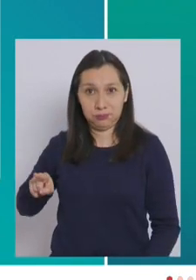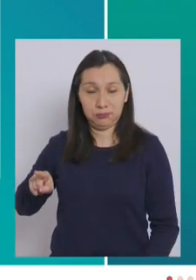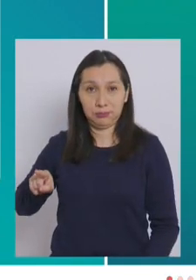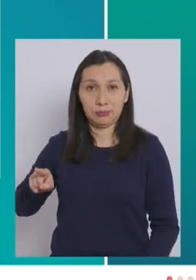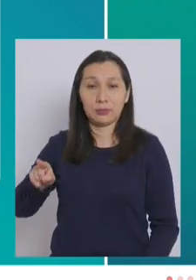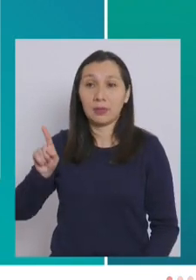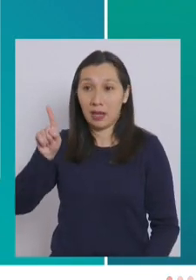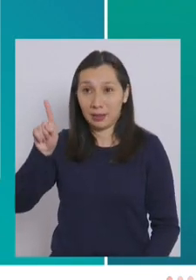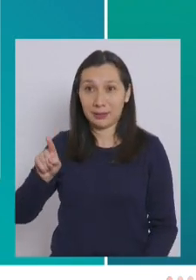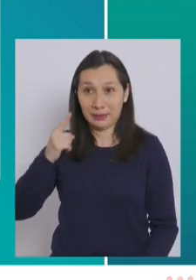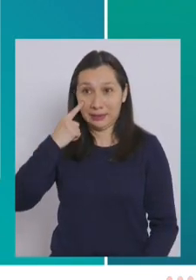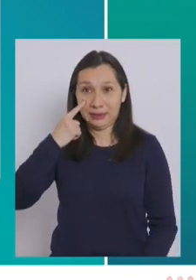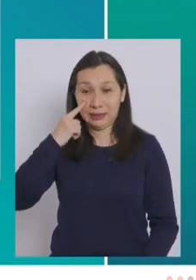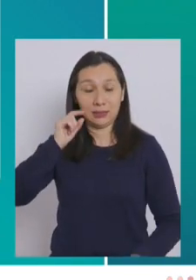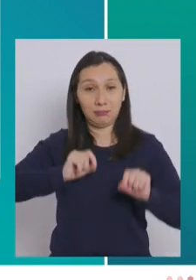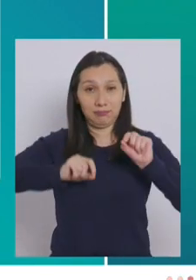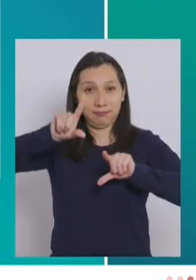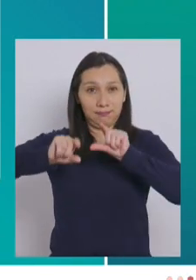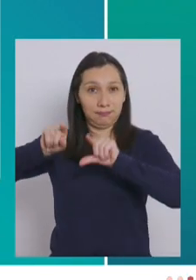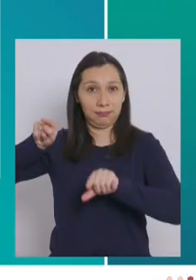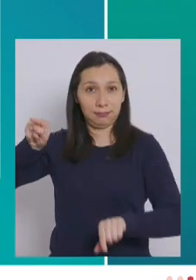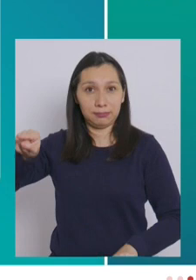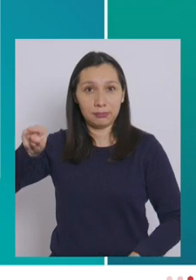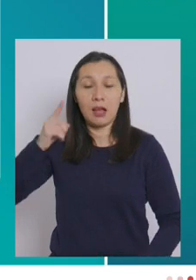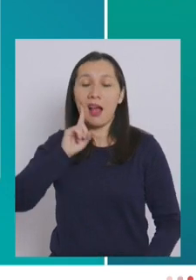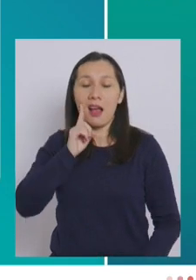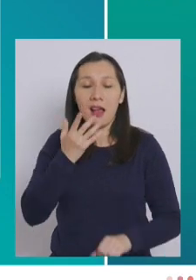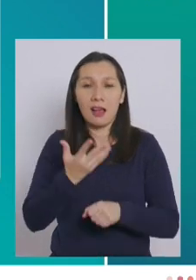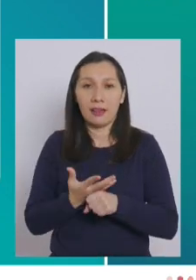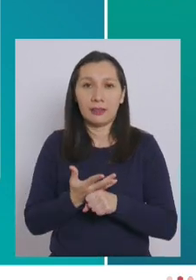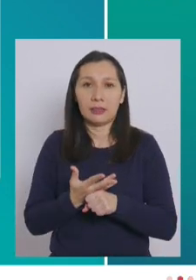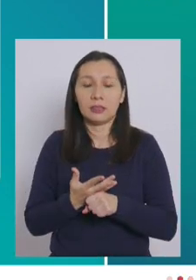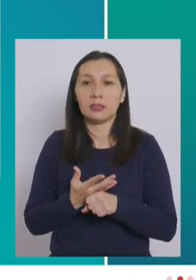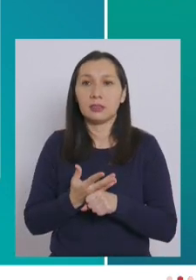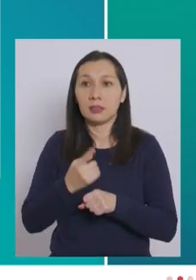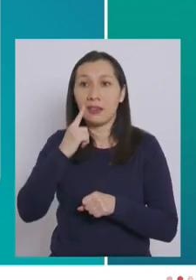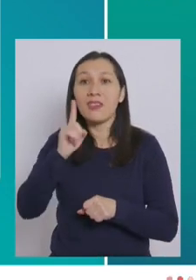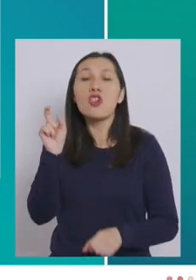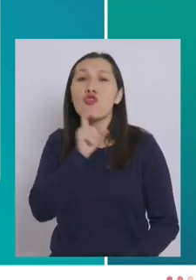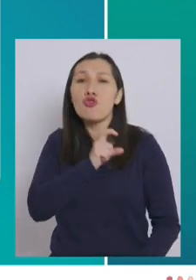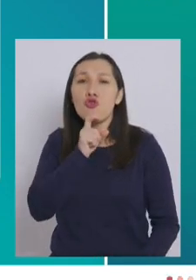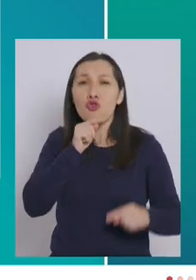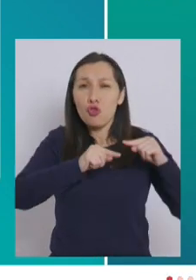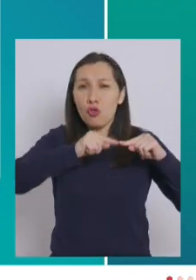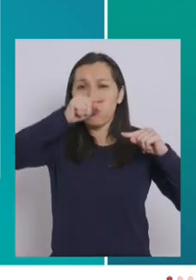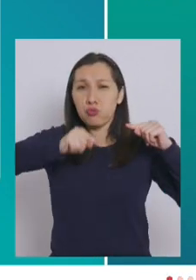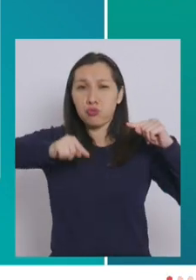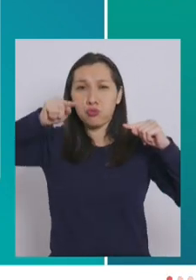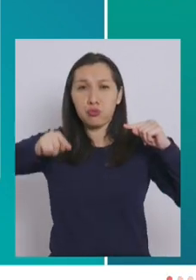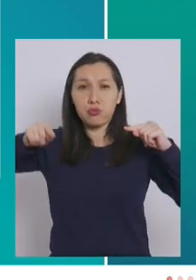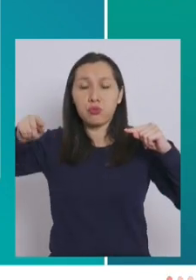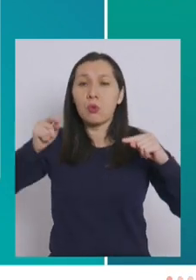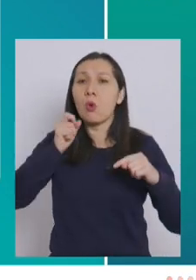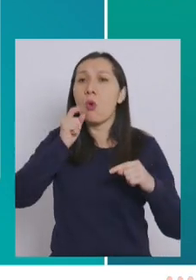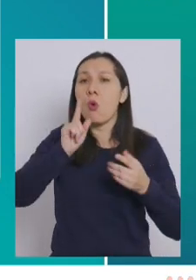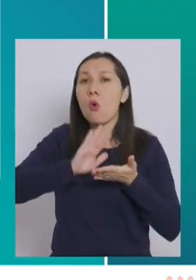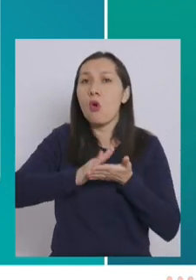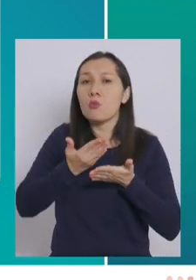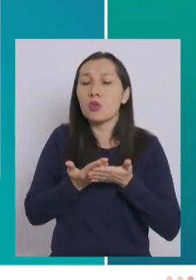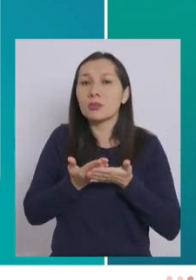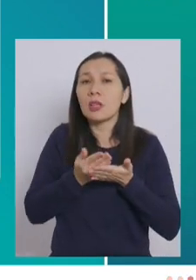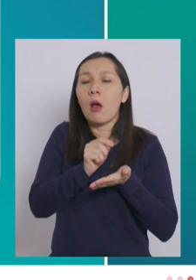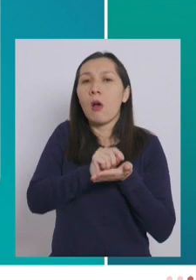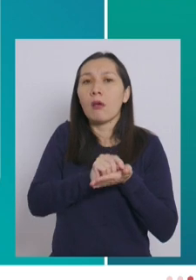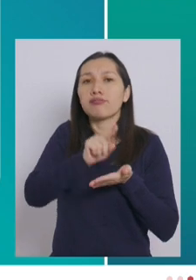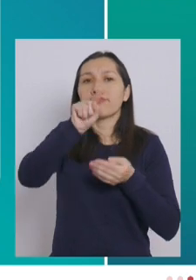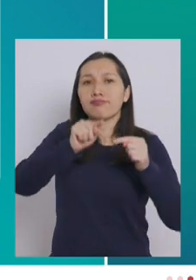En este gráfico que les estoy presentando, en la línea roja lo que vemos es cuál ha sido la evolución